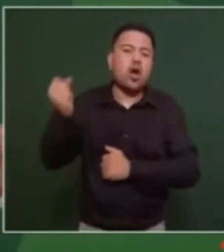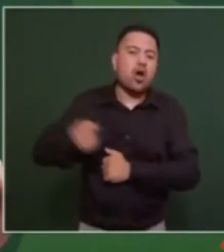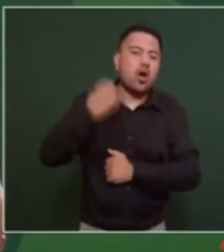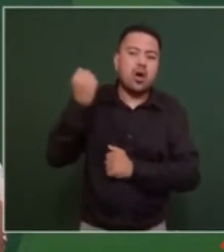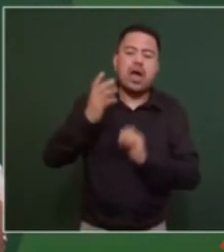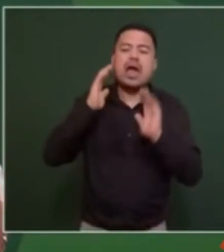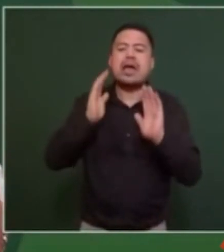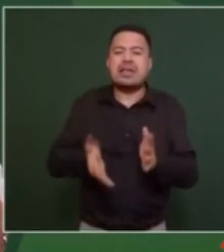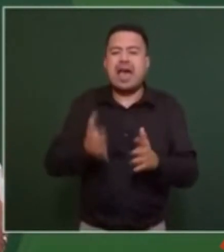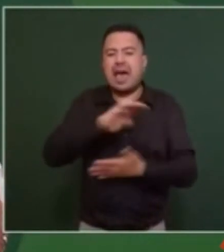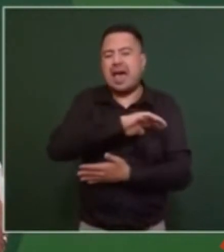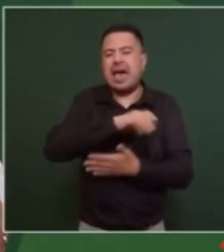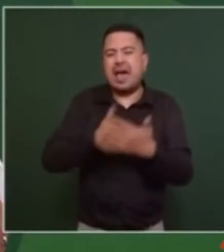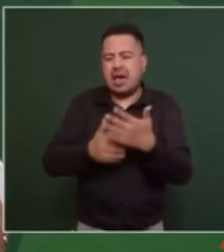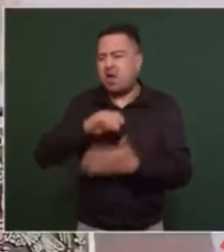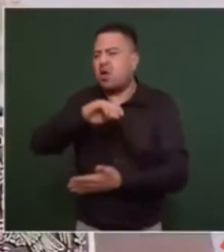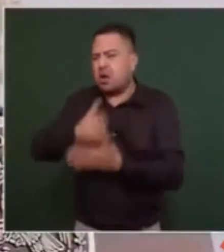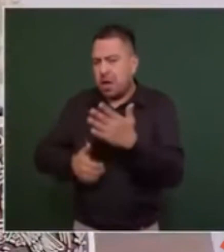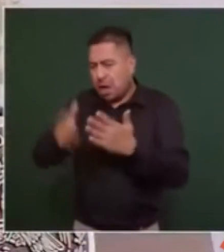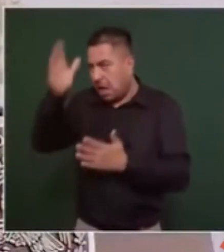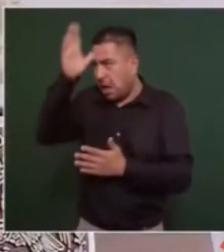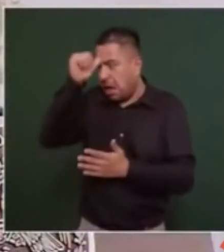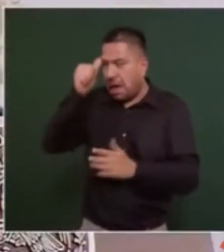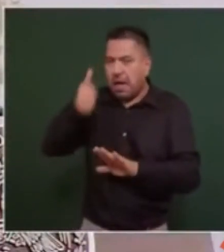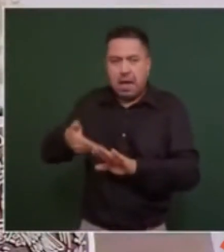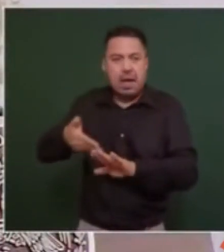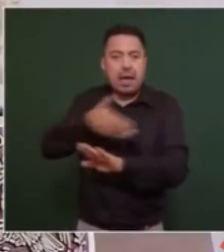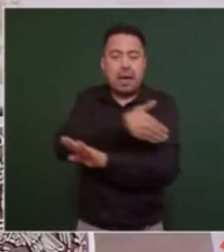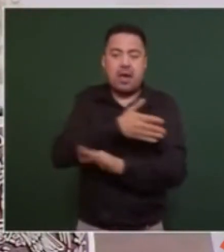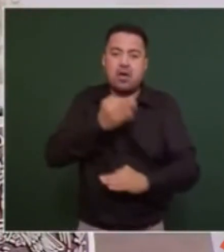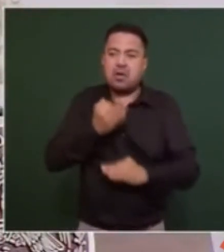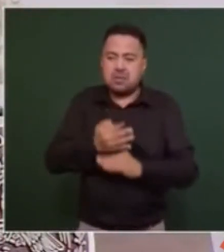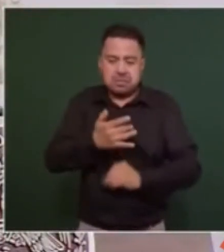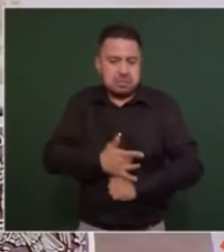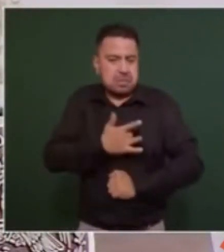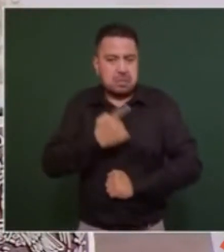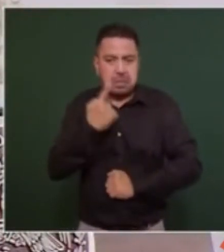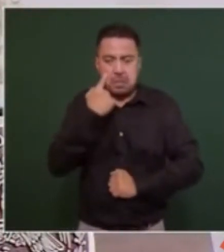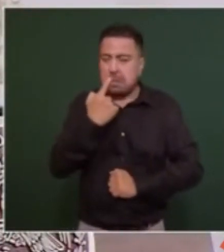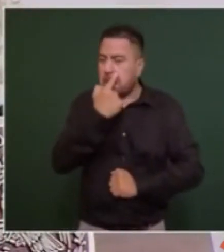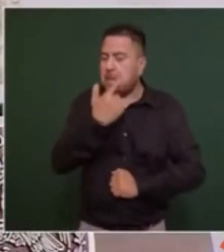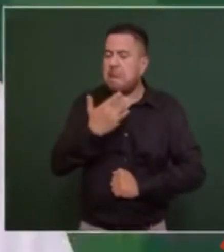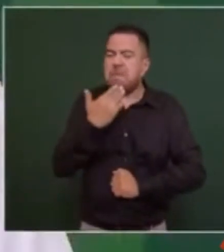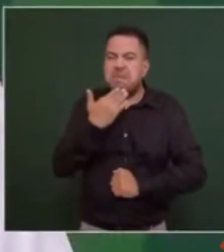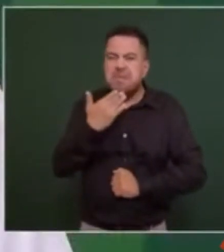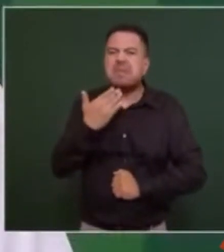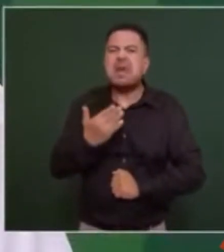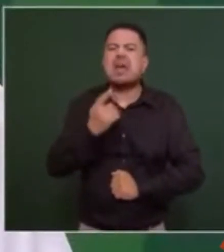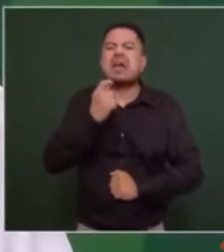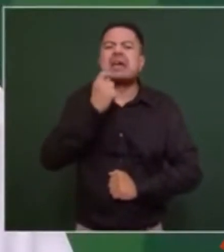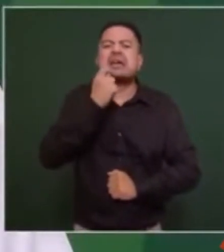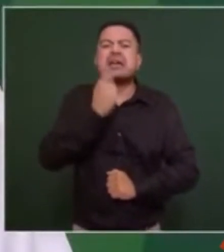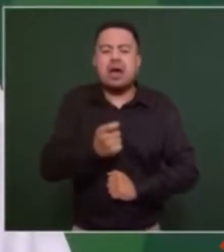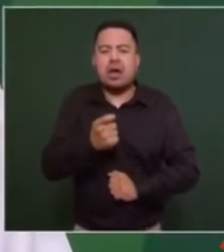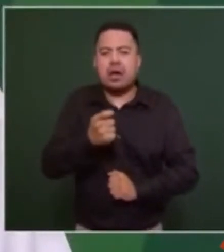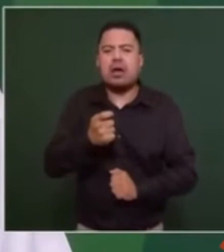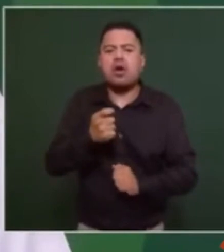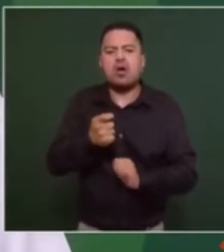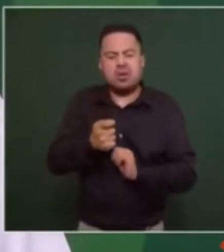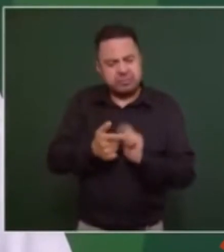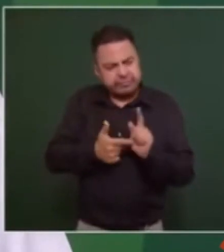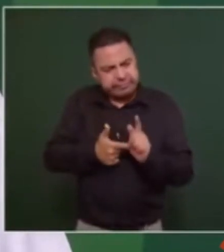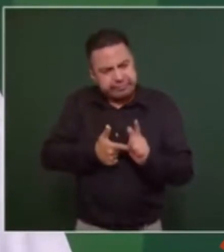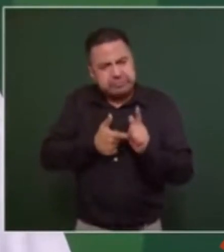contratadas previamente y hemos tenido la enorme satisfacción de que se ha reafirmado